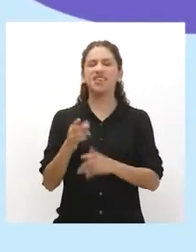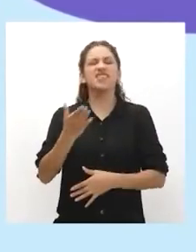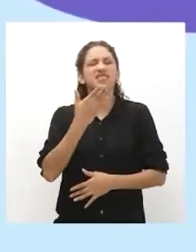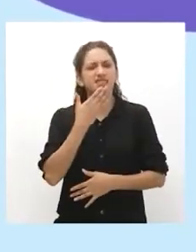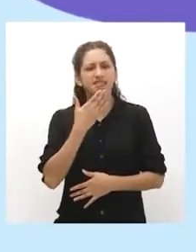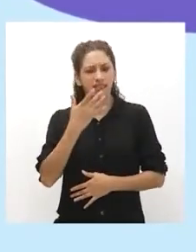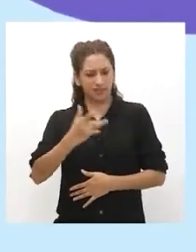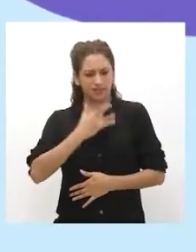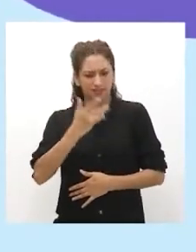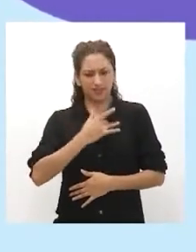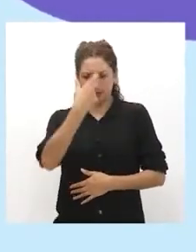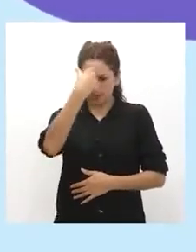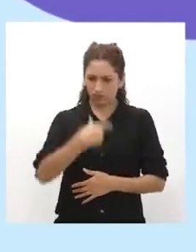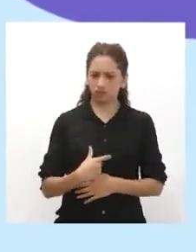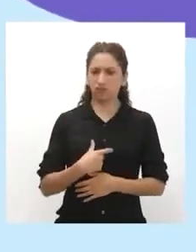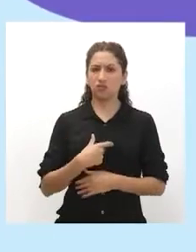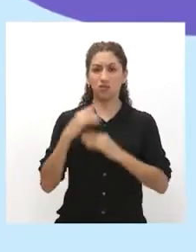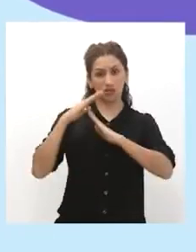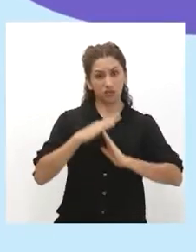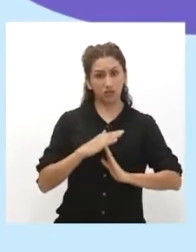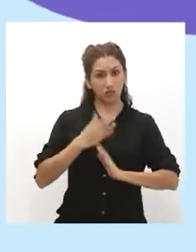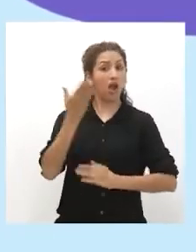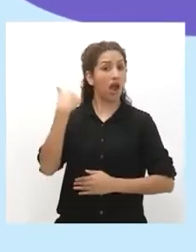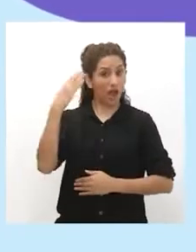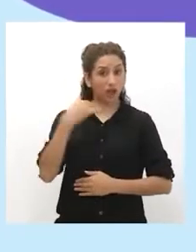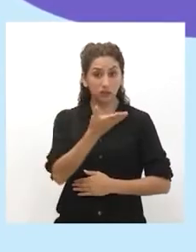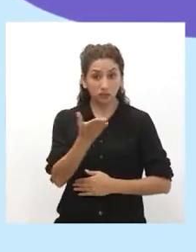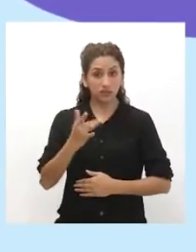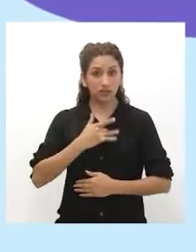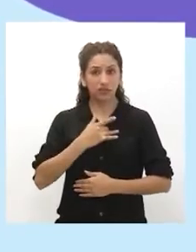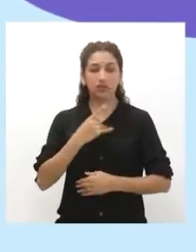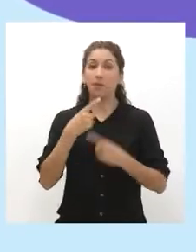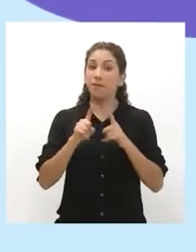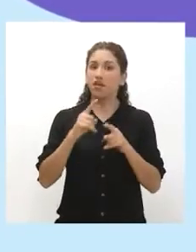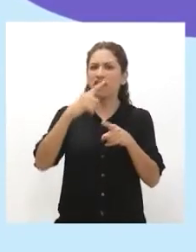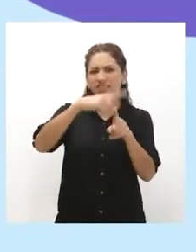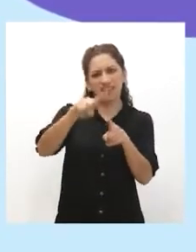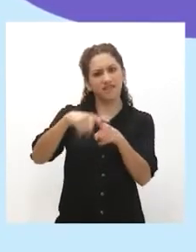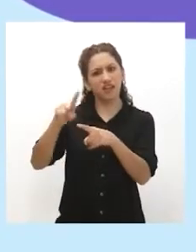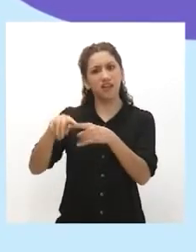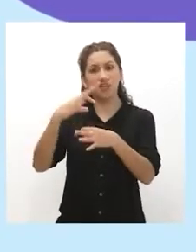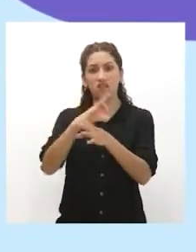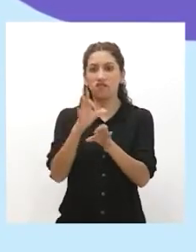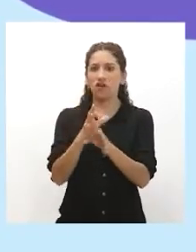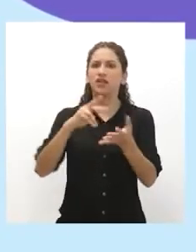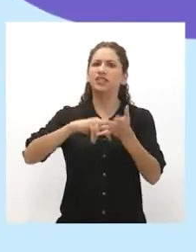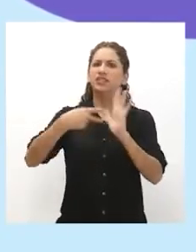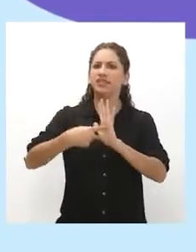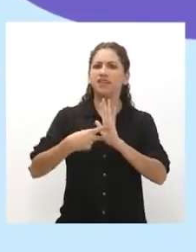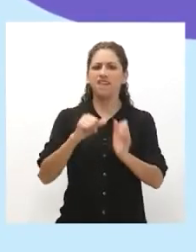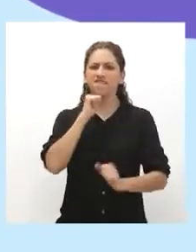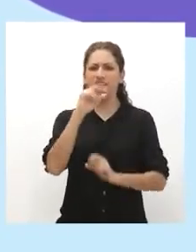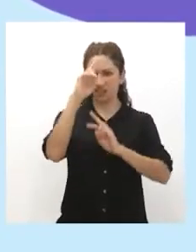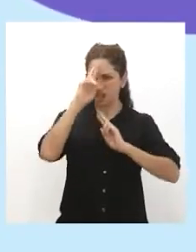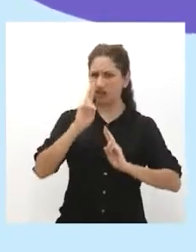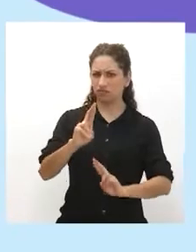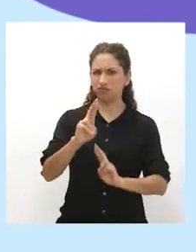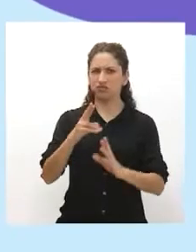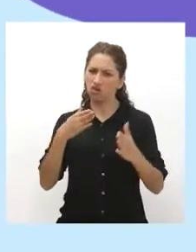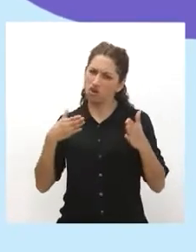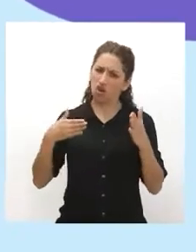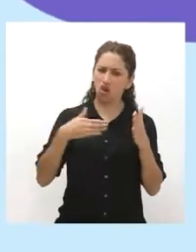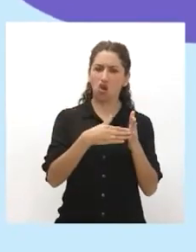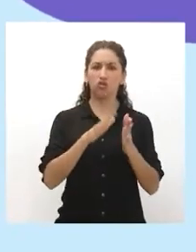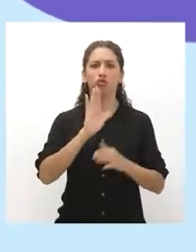¿Quién no ha sentido discriminación alguna vez? Pero todas las formas de discriminación son una falta de respeto y